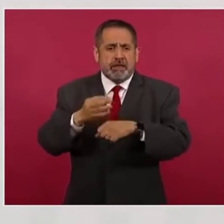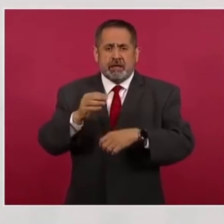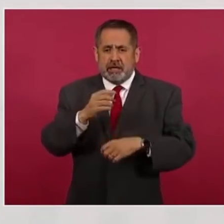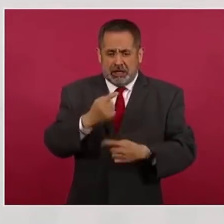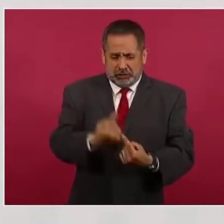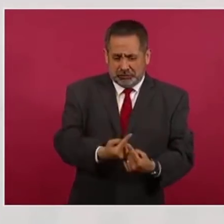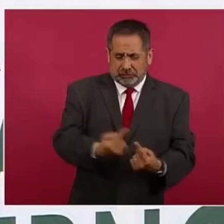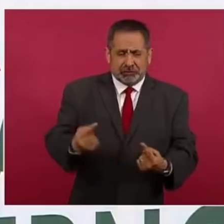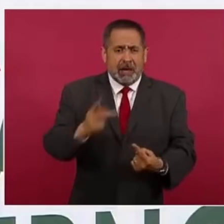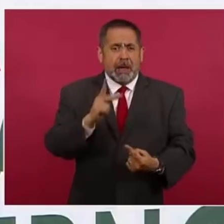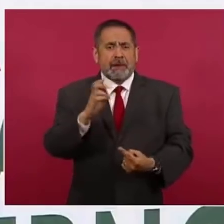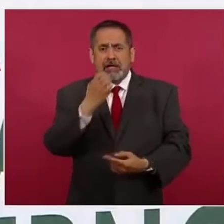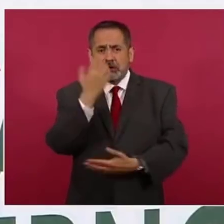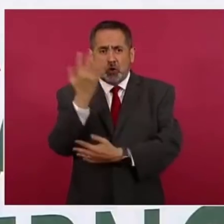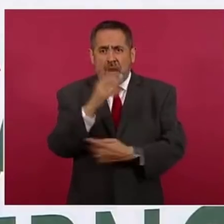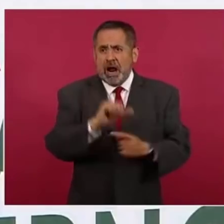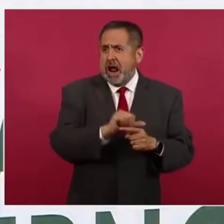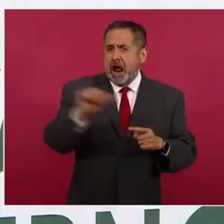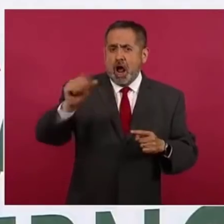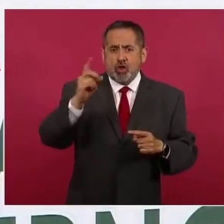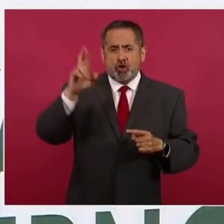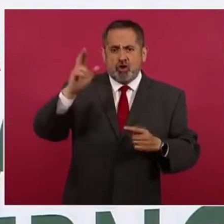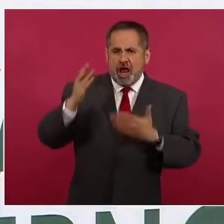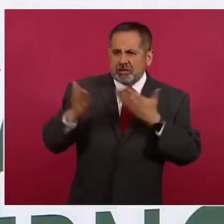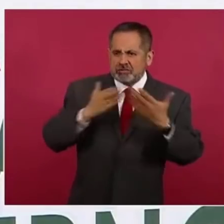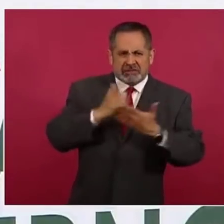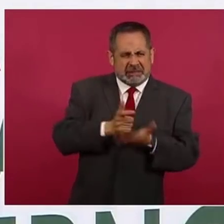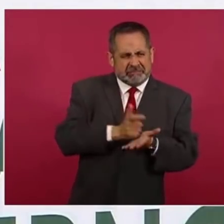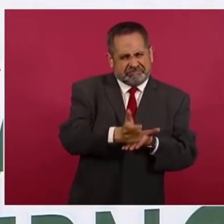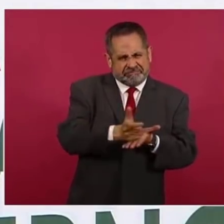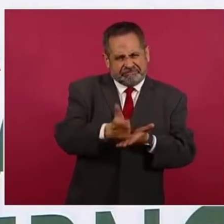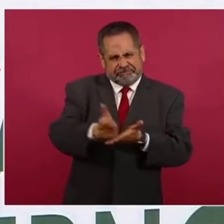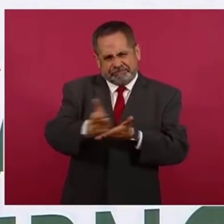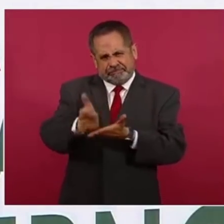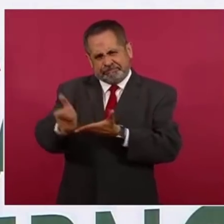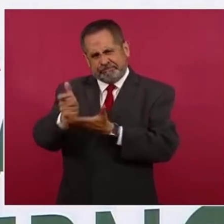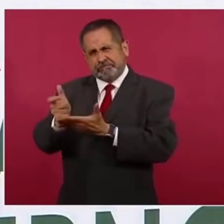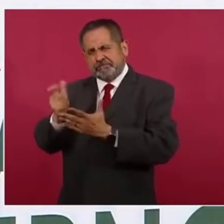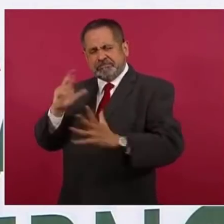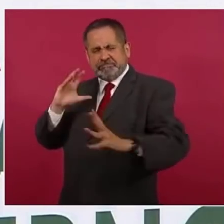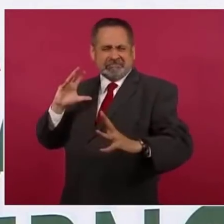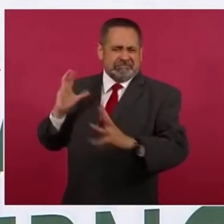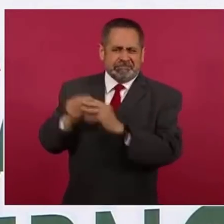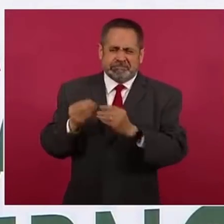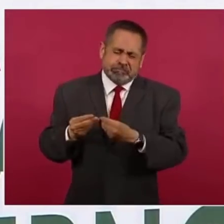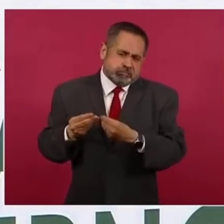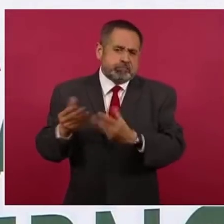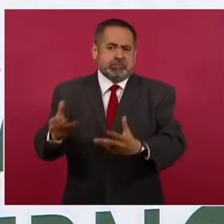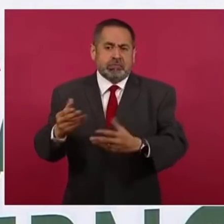una cifra sin precedente, nunca visto en la historia de México.